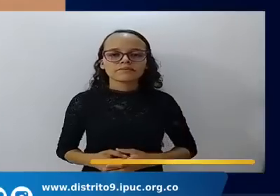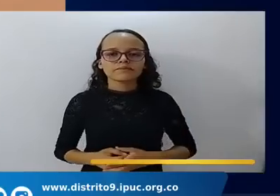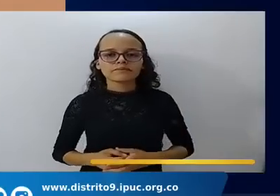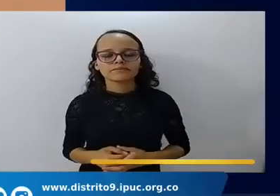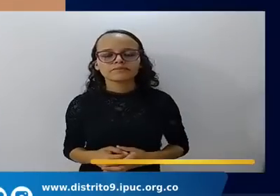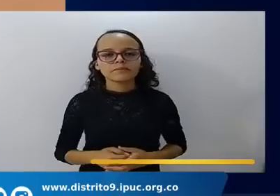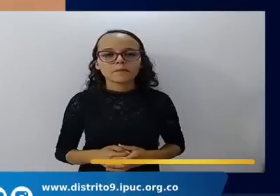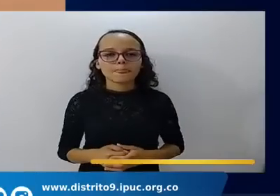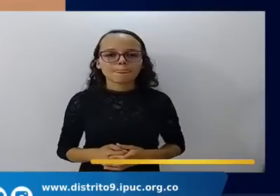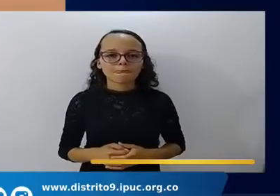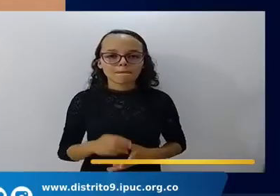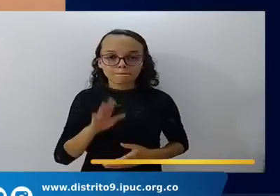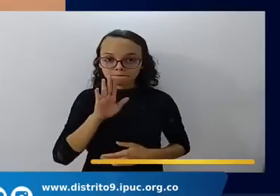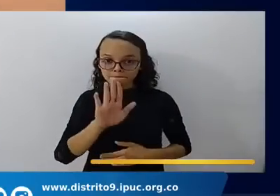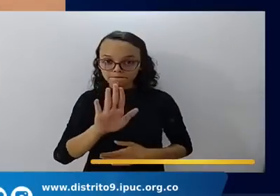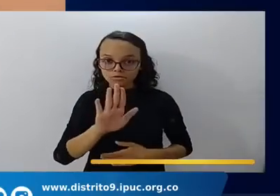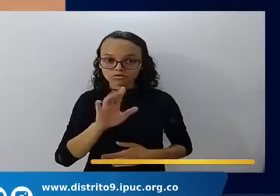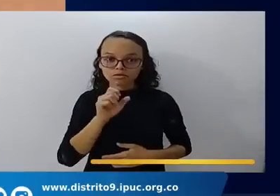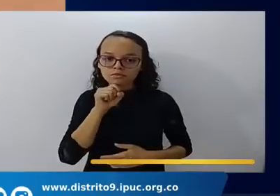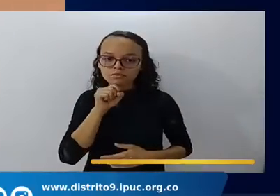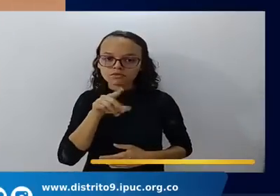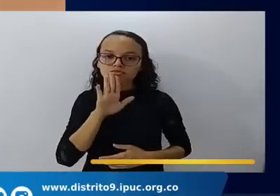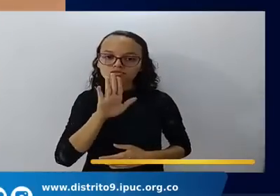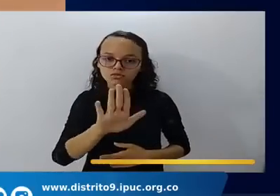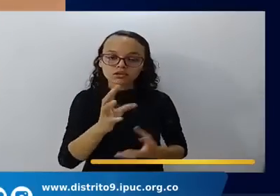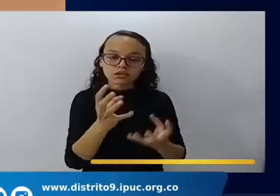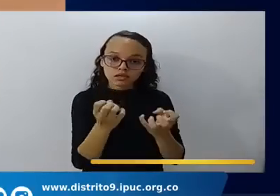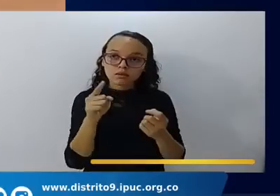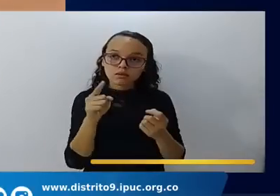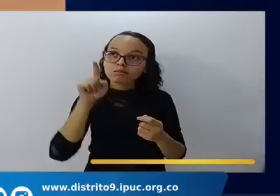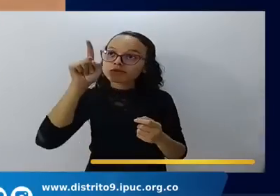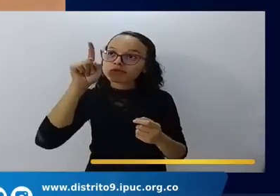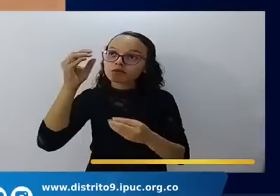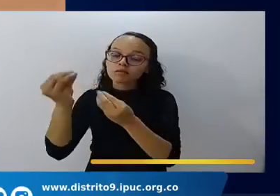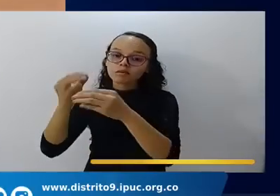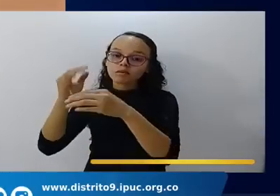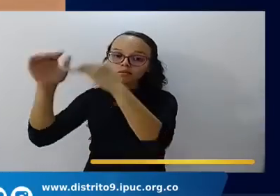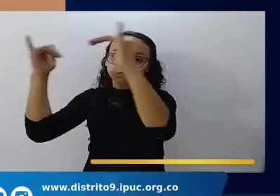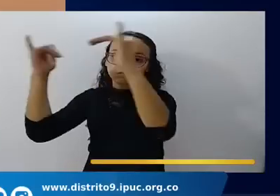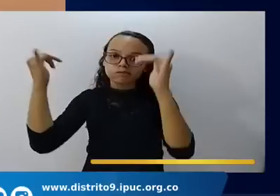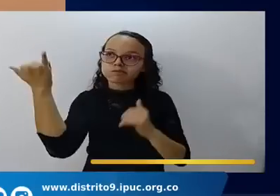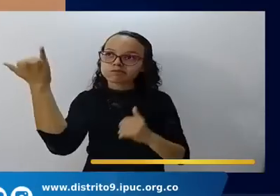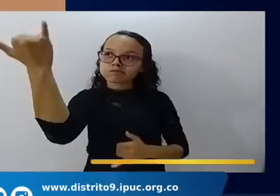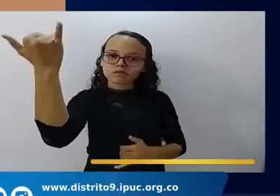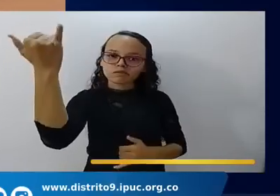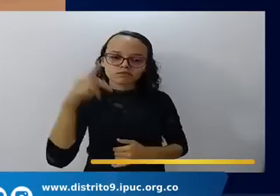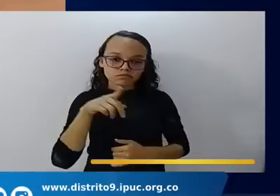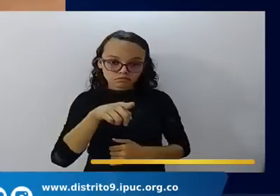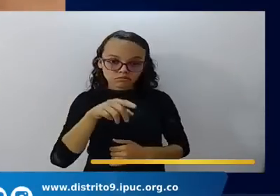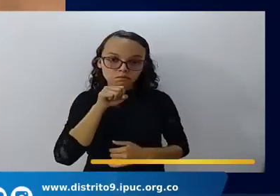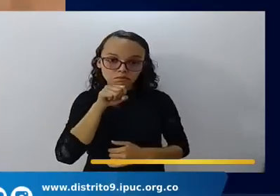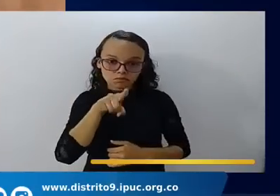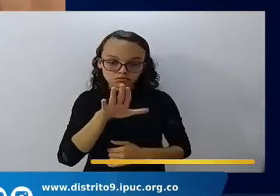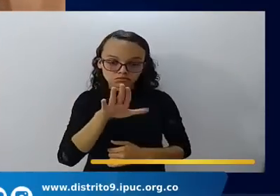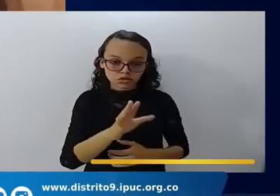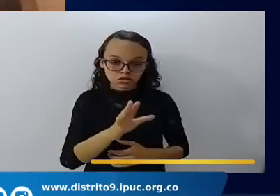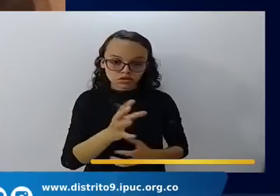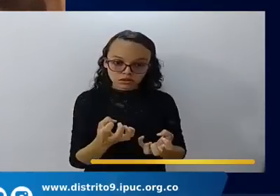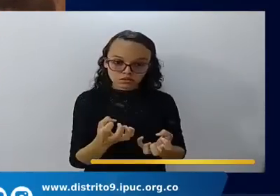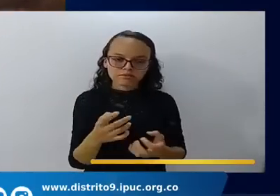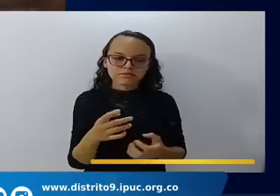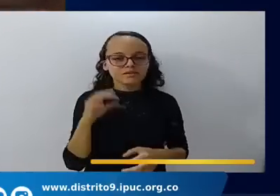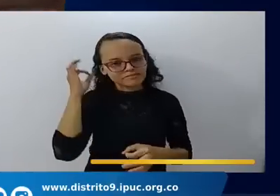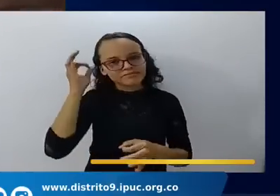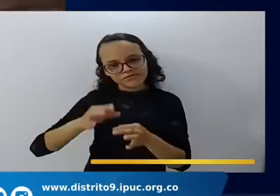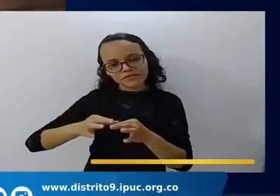usted quiere estar en la patria celestial que pregunta no si permanezca en